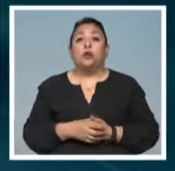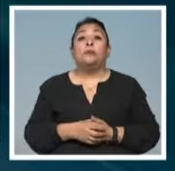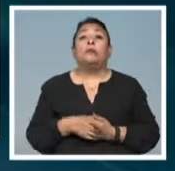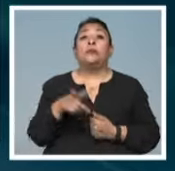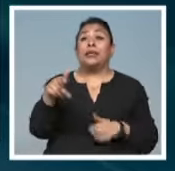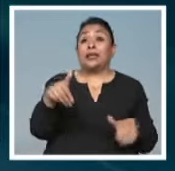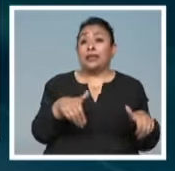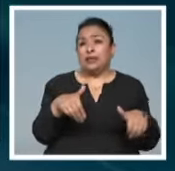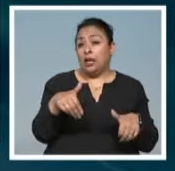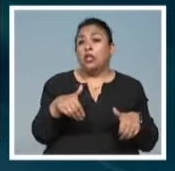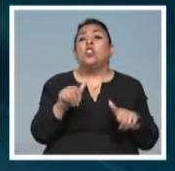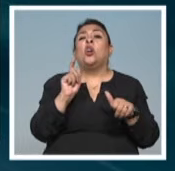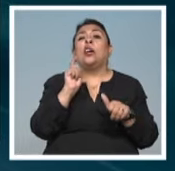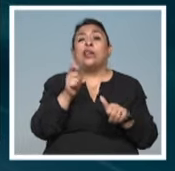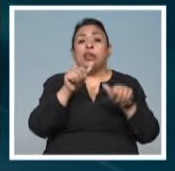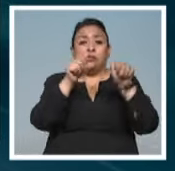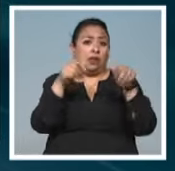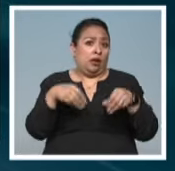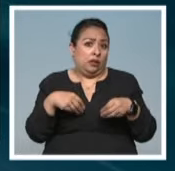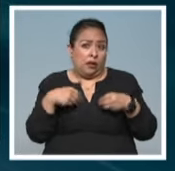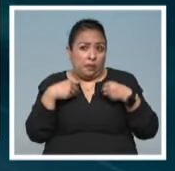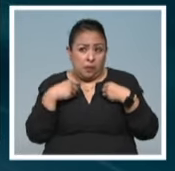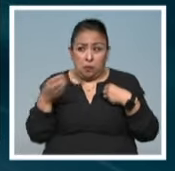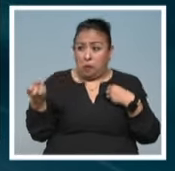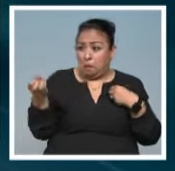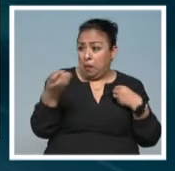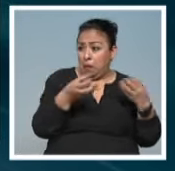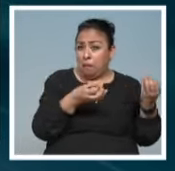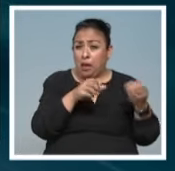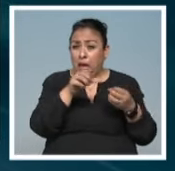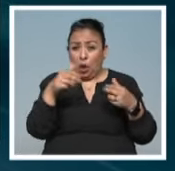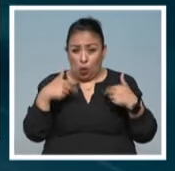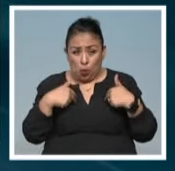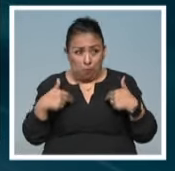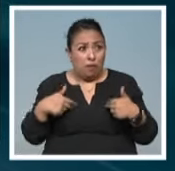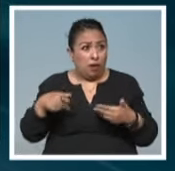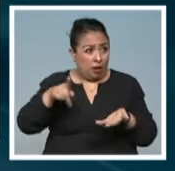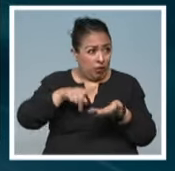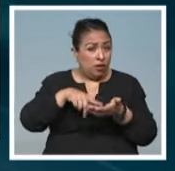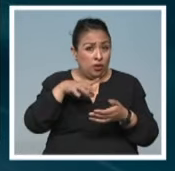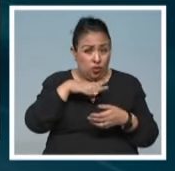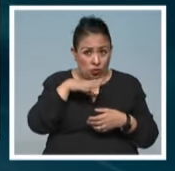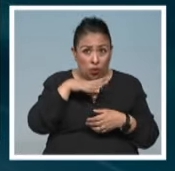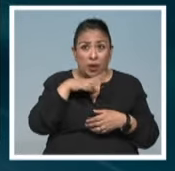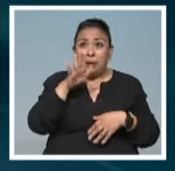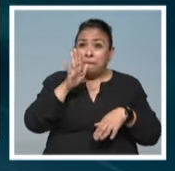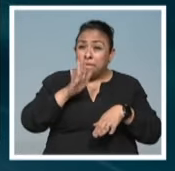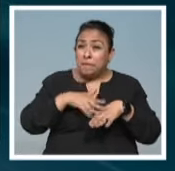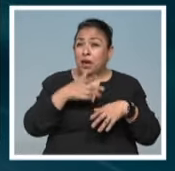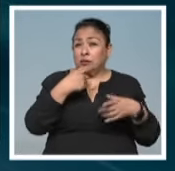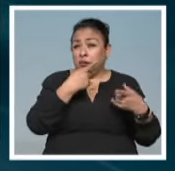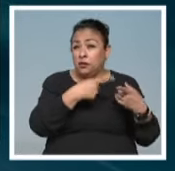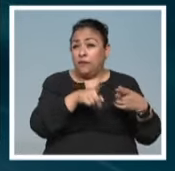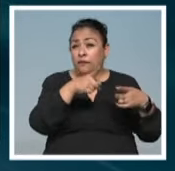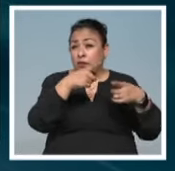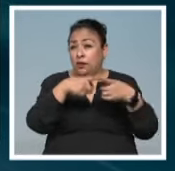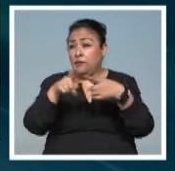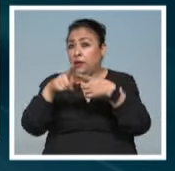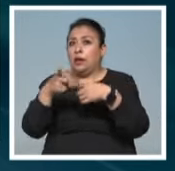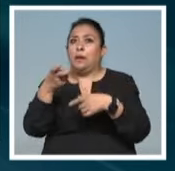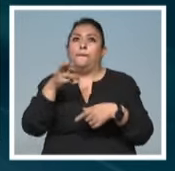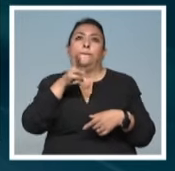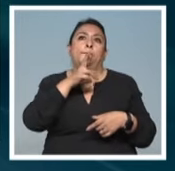El teatro es un arte vivo, es un arte que se nutre de los seres humanos que lo rodean y entre más diversos y diversas somos,